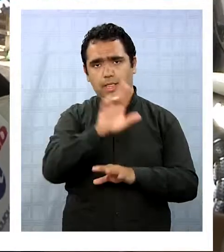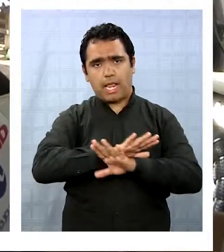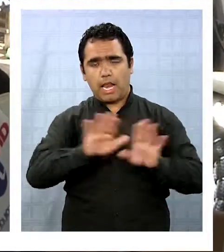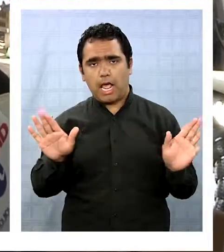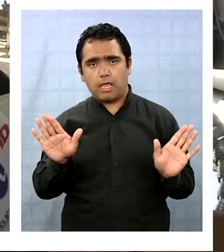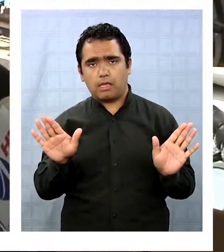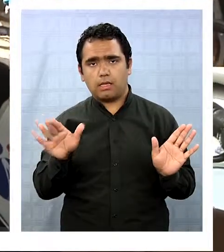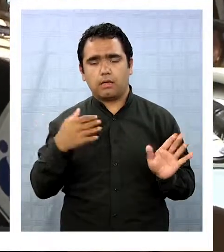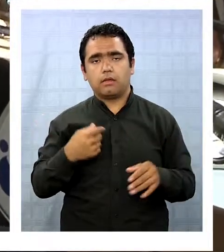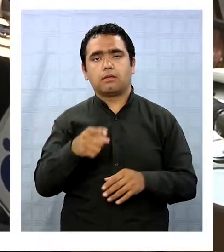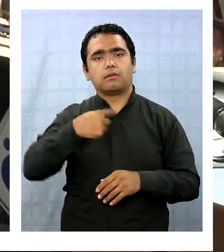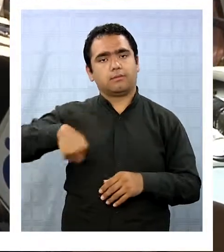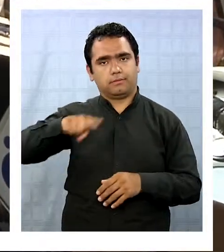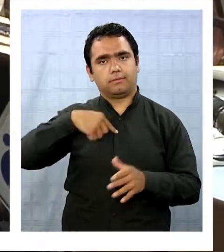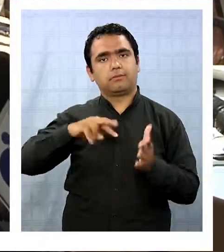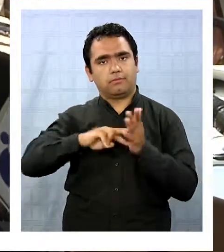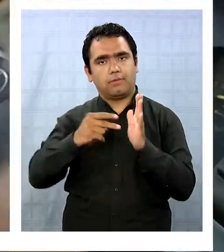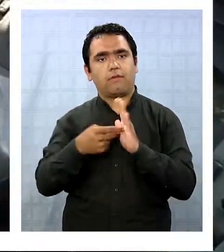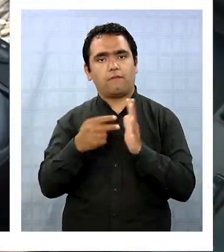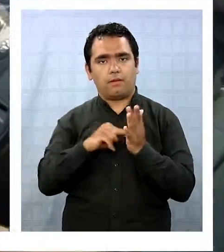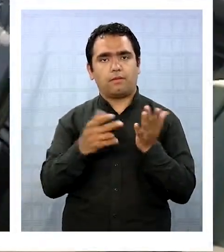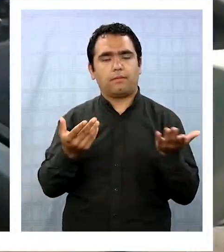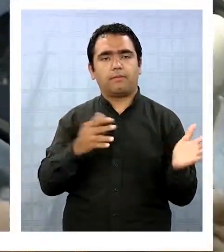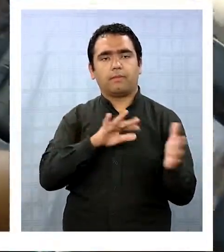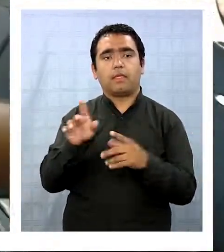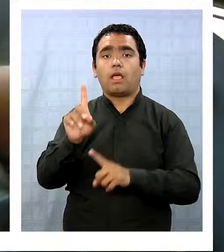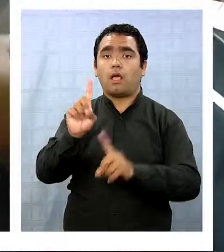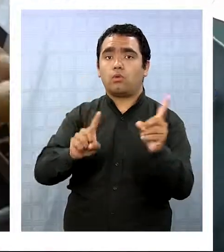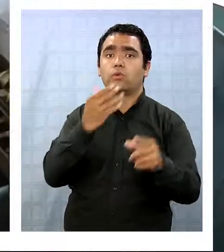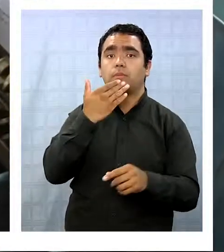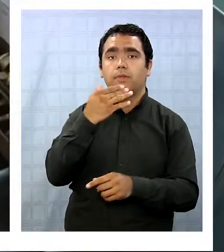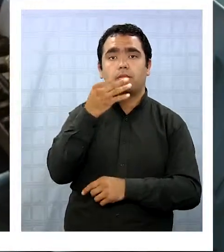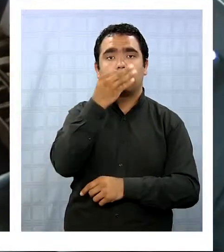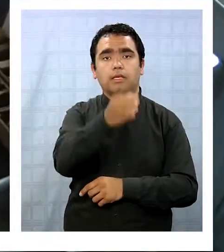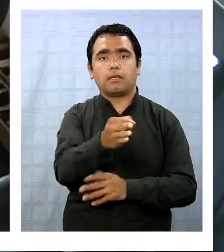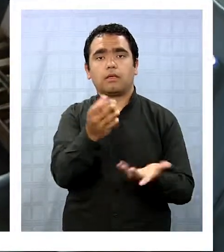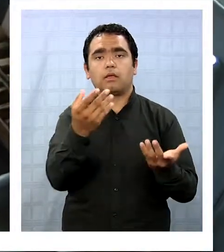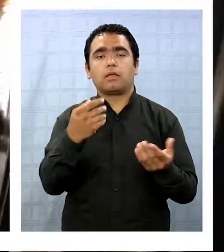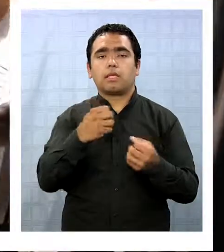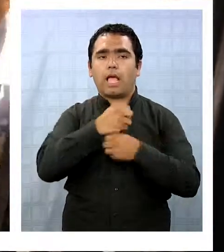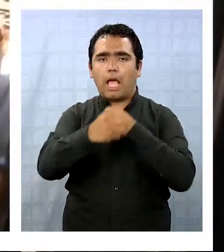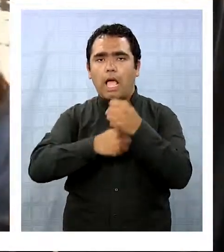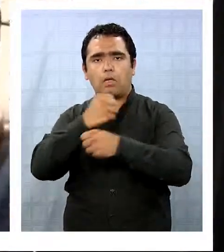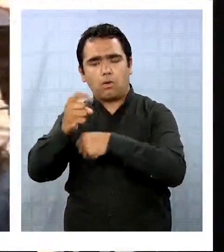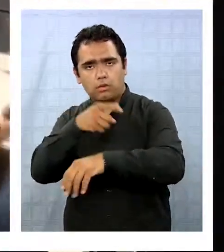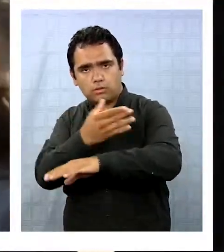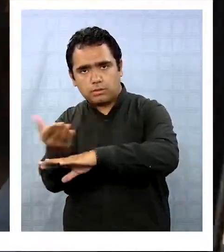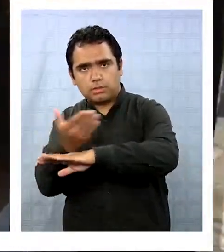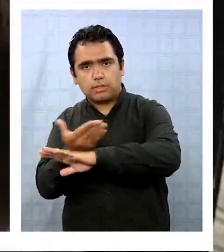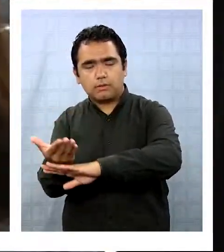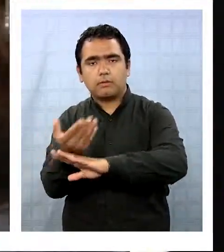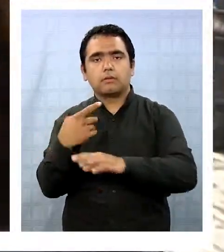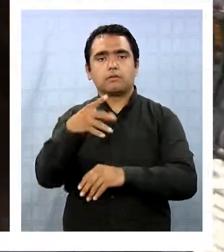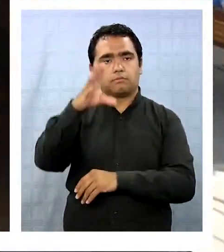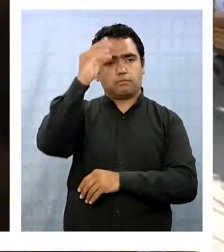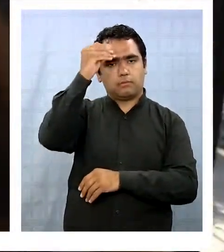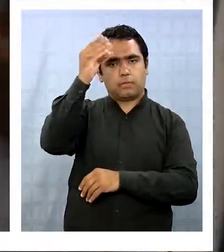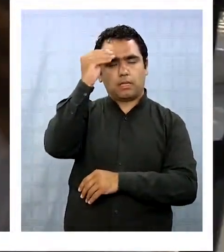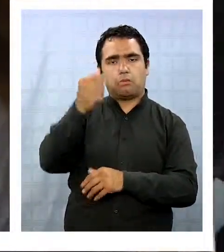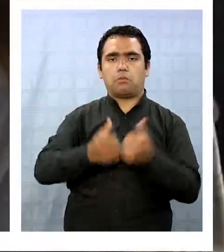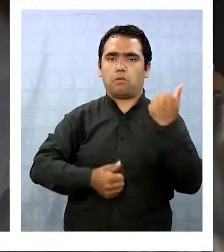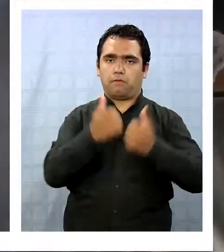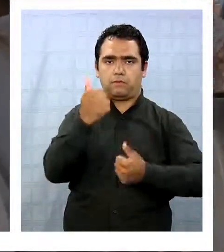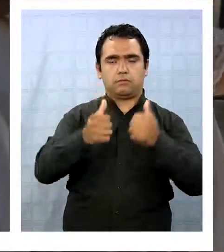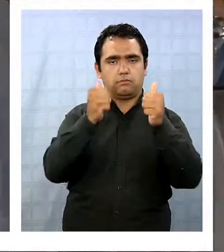entonces esos son los problemas que tenemos de tráfico. Algunos indicaron que los años de servicio les han enseñado a llevar mejor su